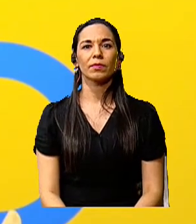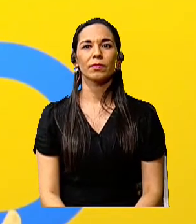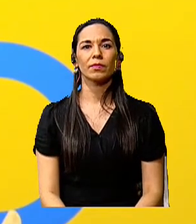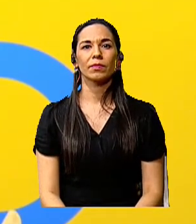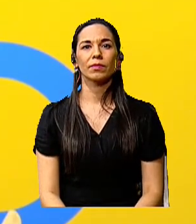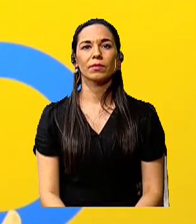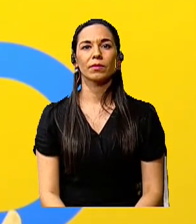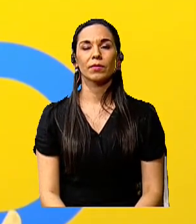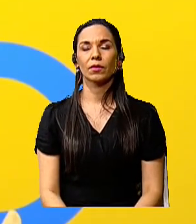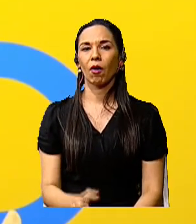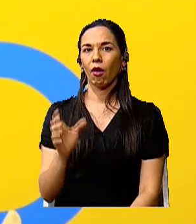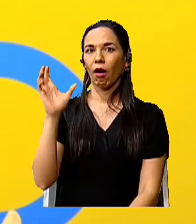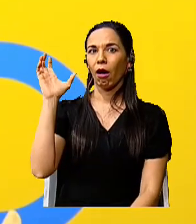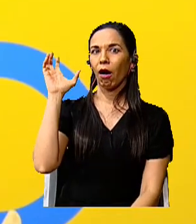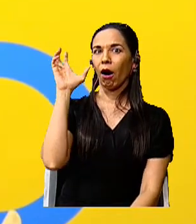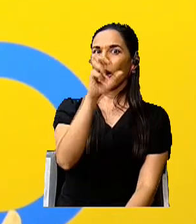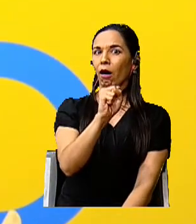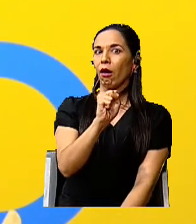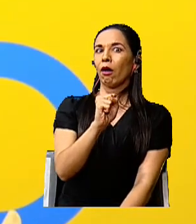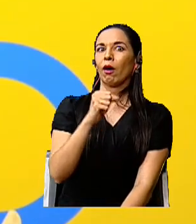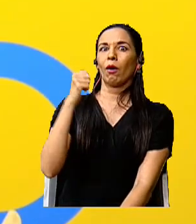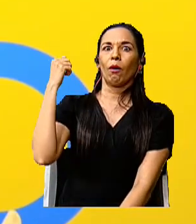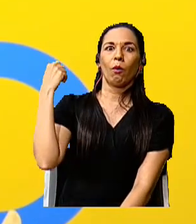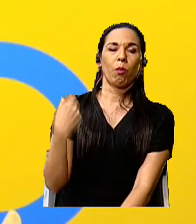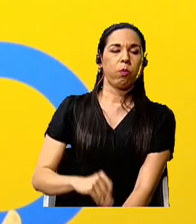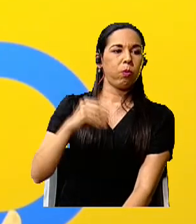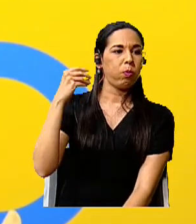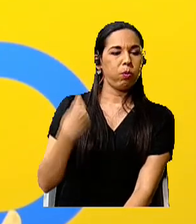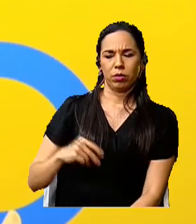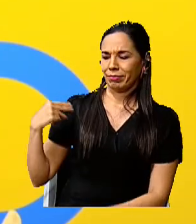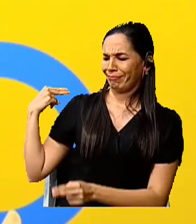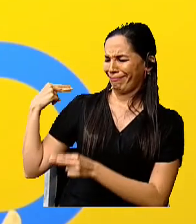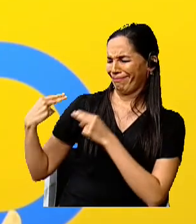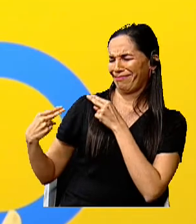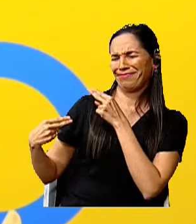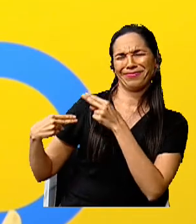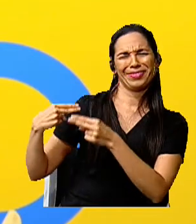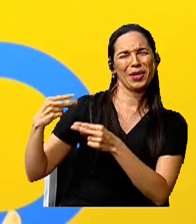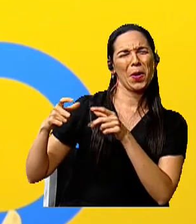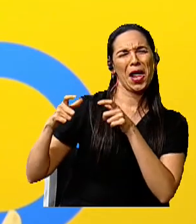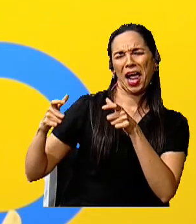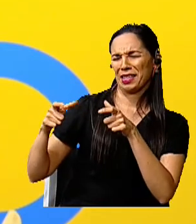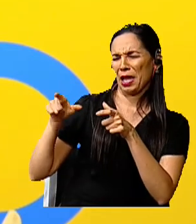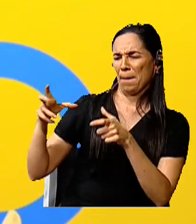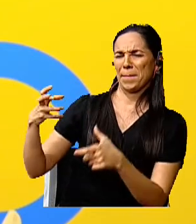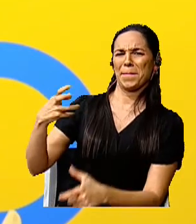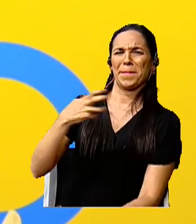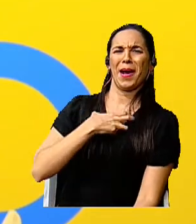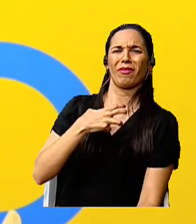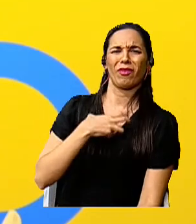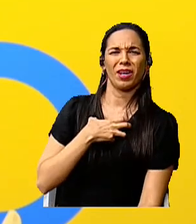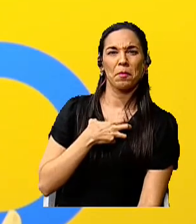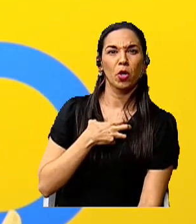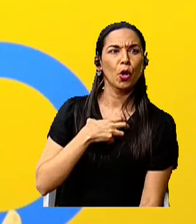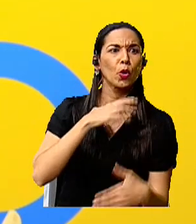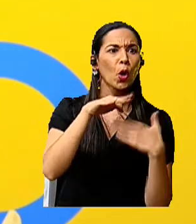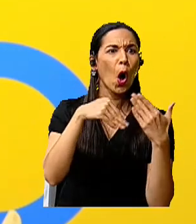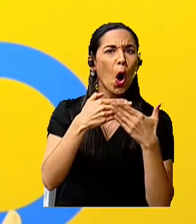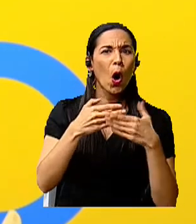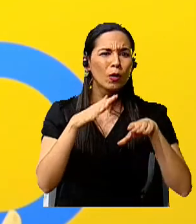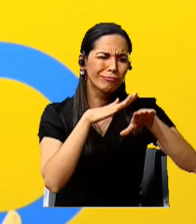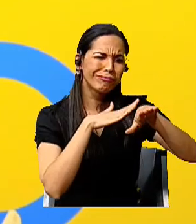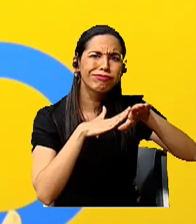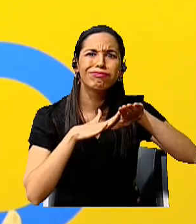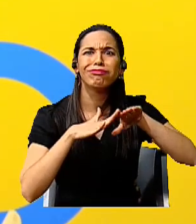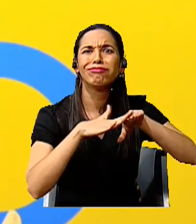¿Se dieron cuenta? Somos grandes herederos. Patrimonio. El patrimonio existe en todo el territorio de